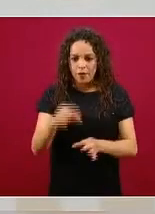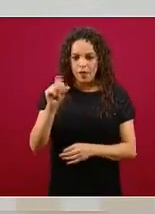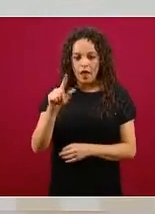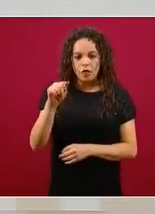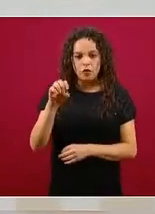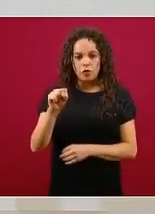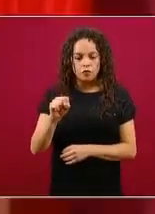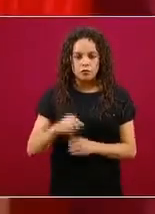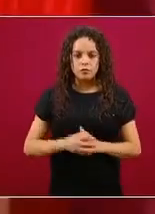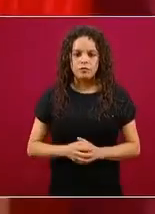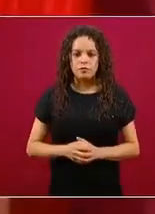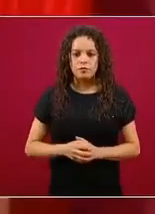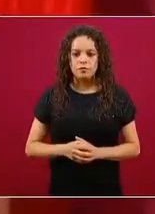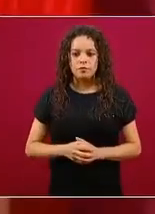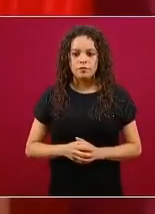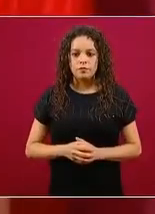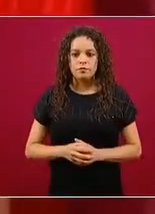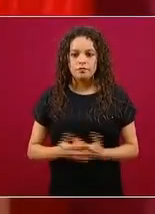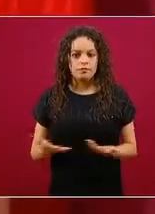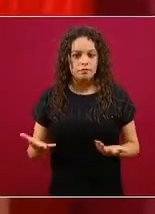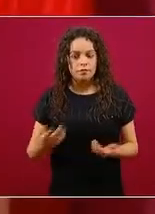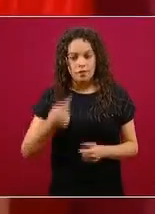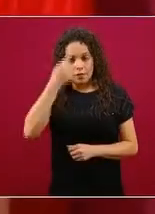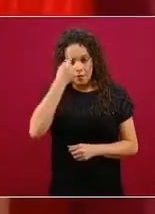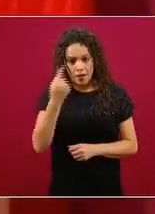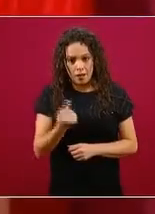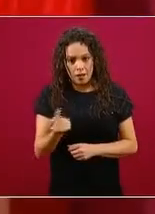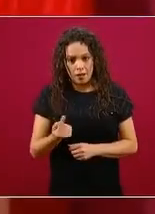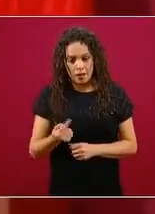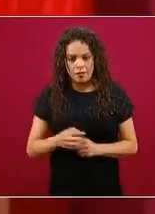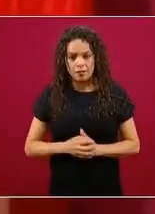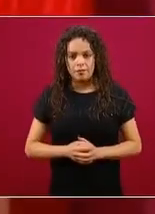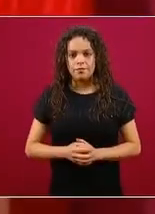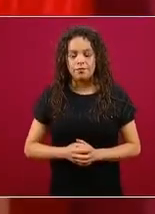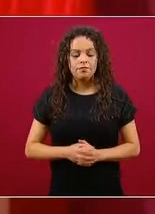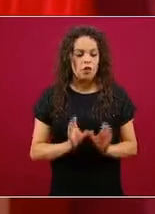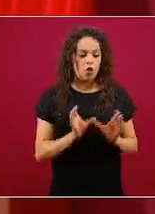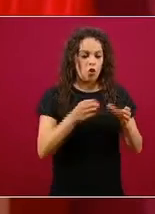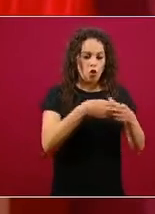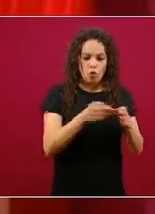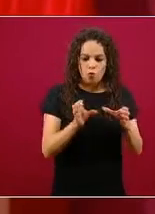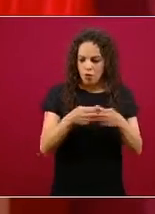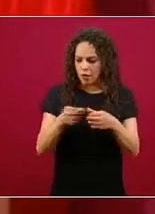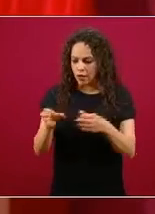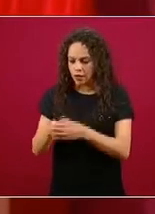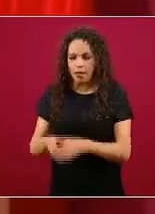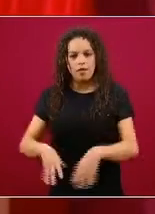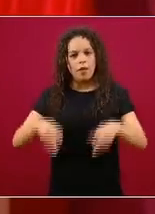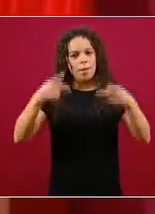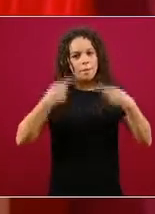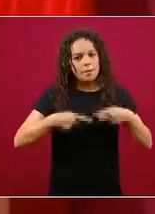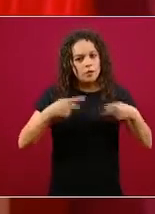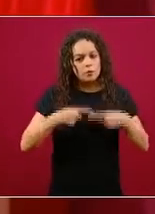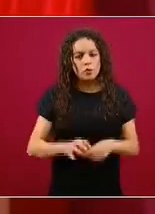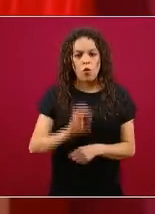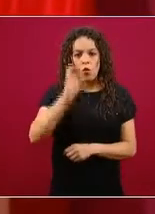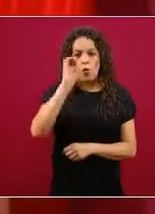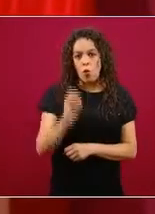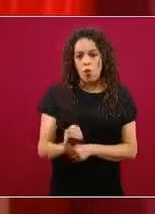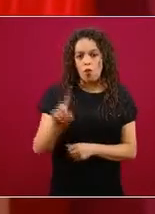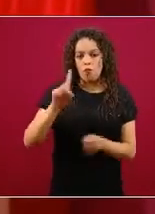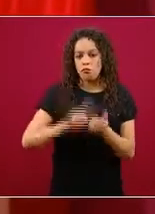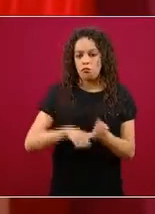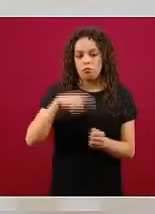las personas, para que toda comunidad, persona en México o en el mundo que quiera